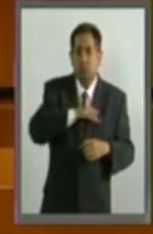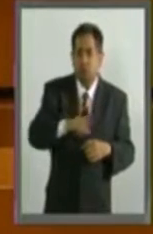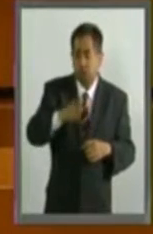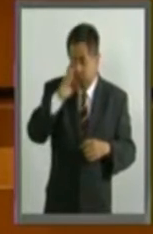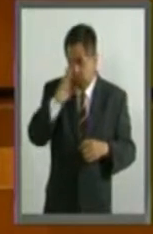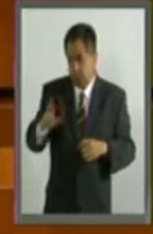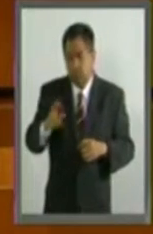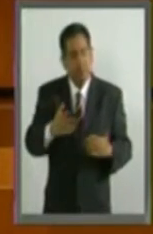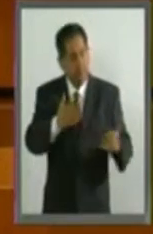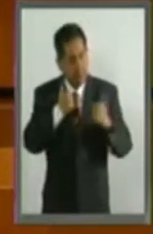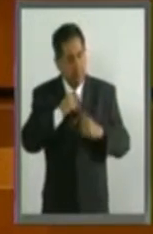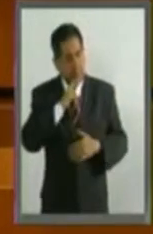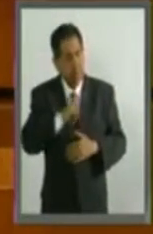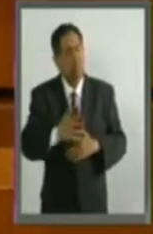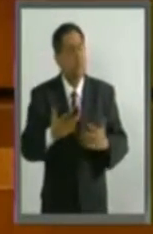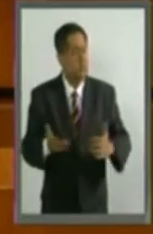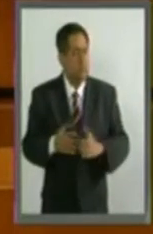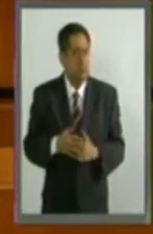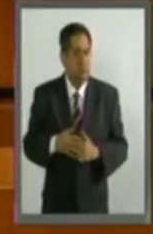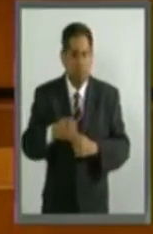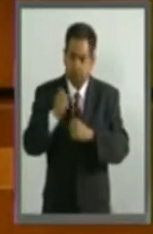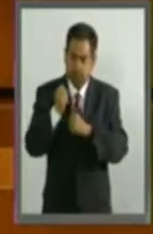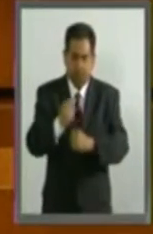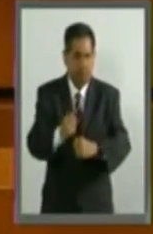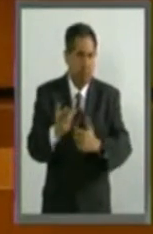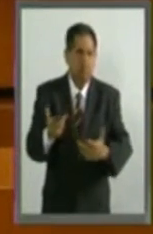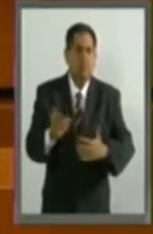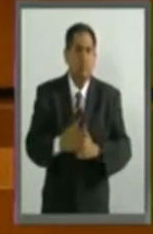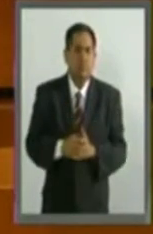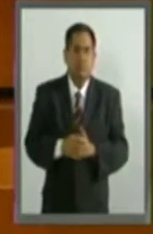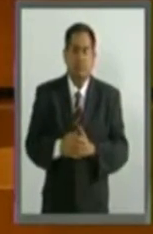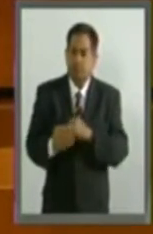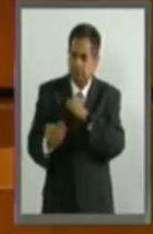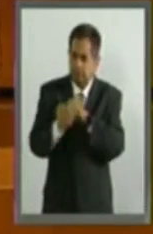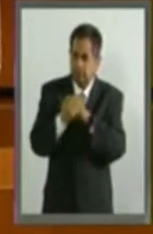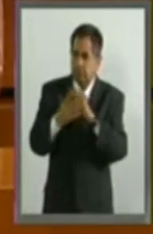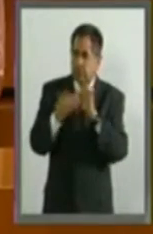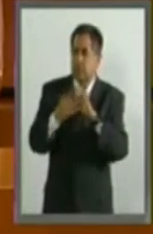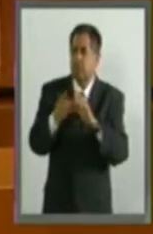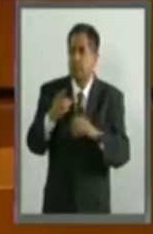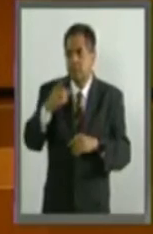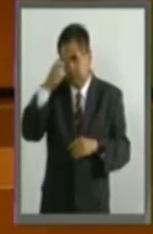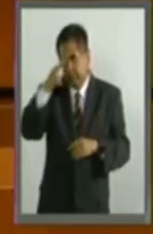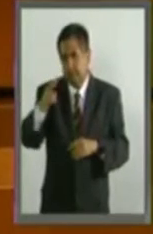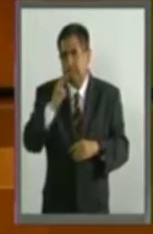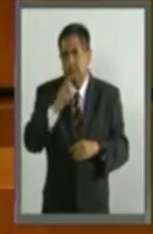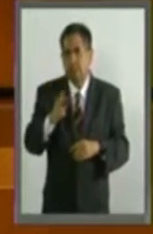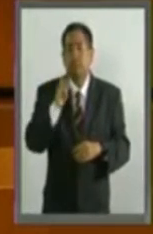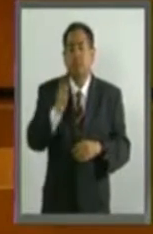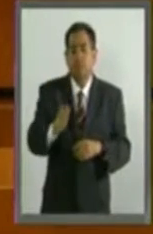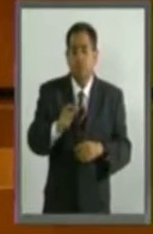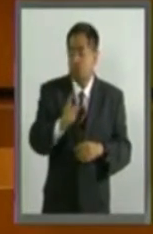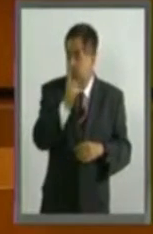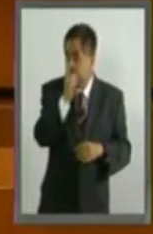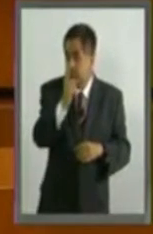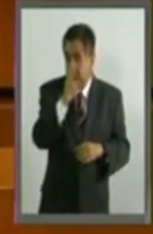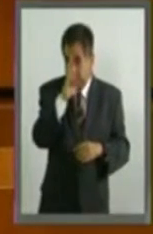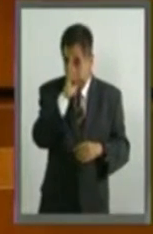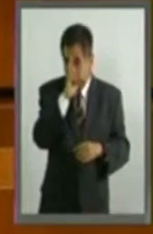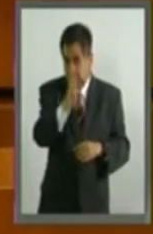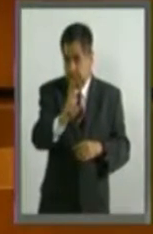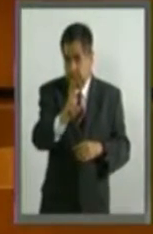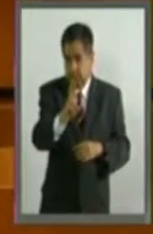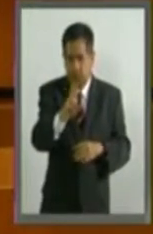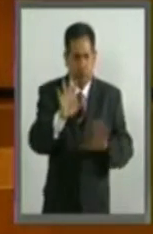una respuesta firme que deje muy en claro que el respeto al derecho